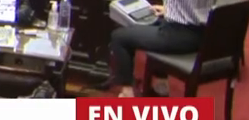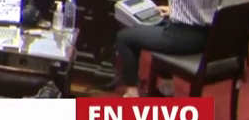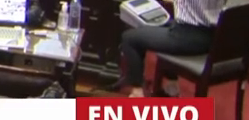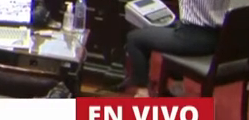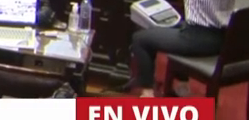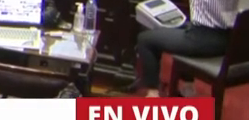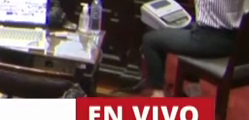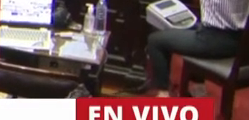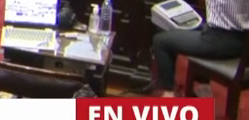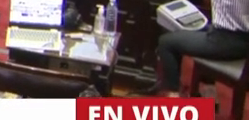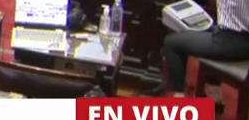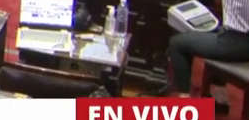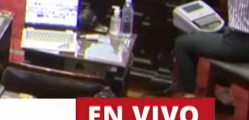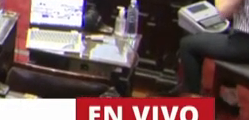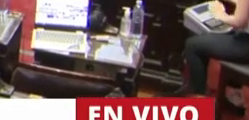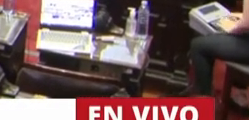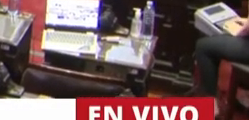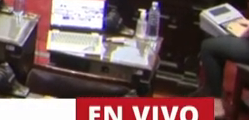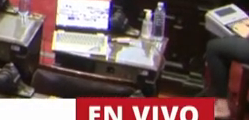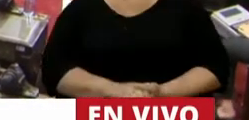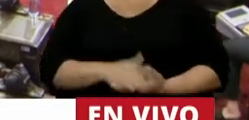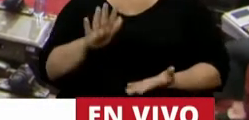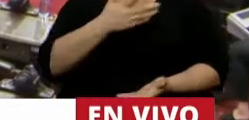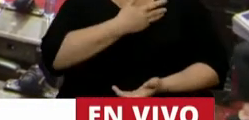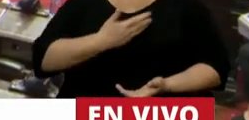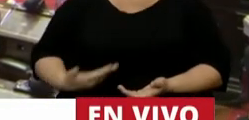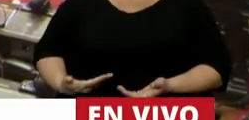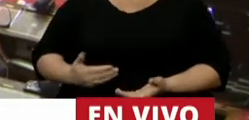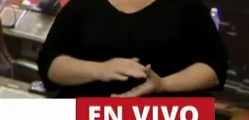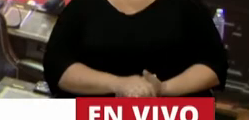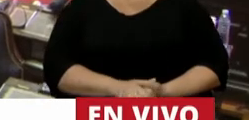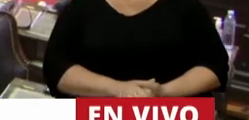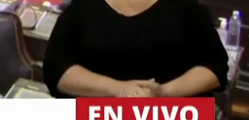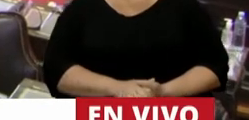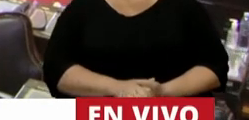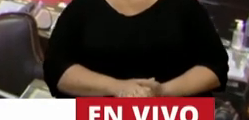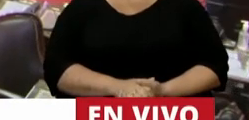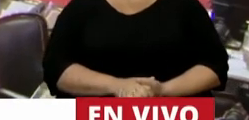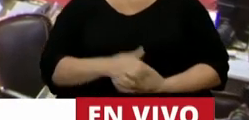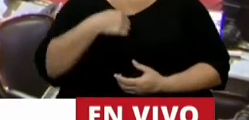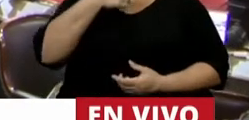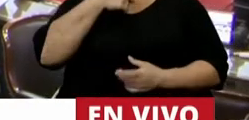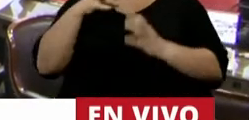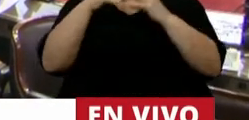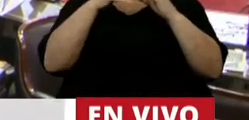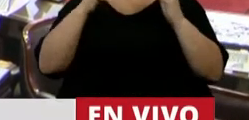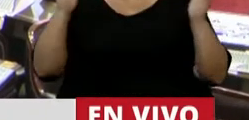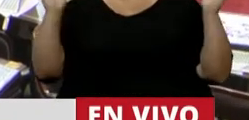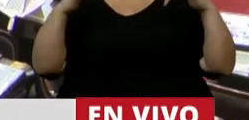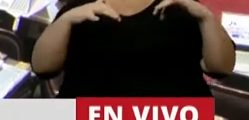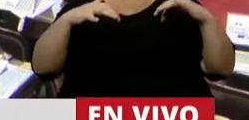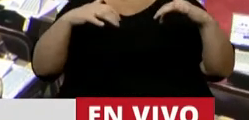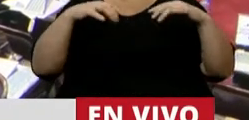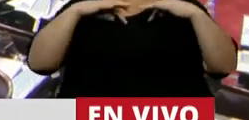Hola. Señor Presidente, queremos sesiones presenciales.